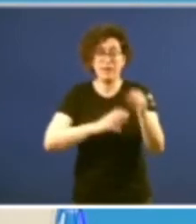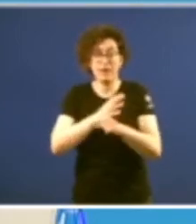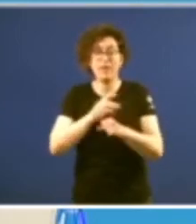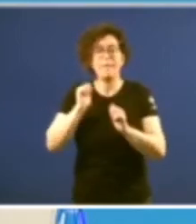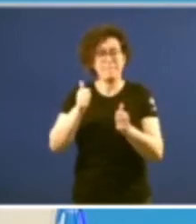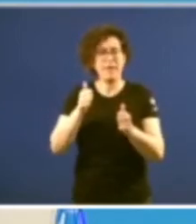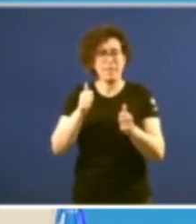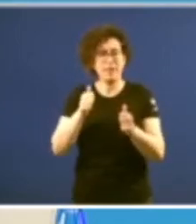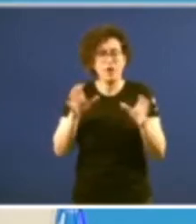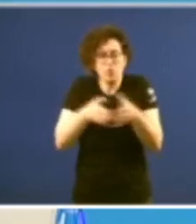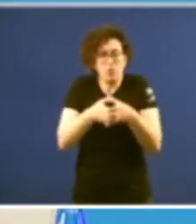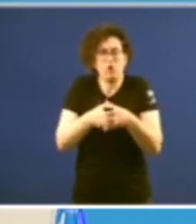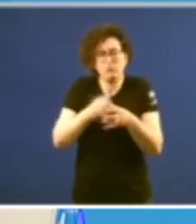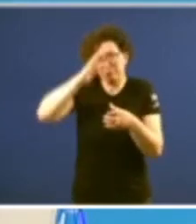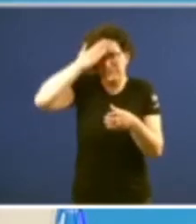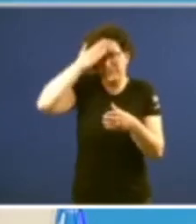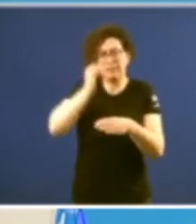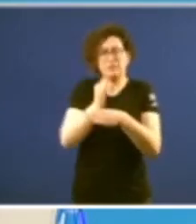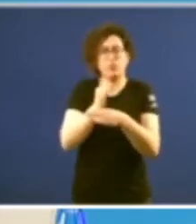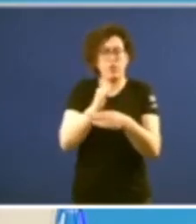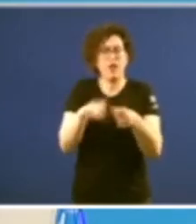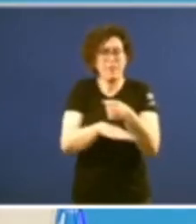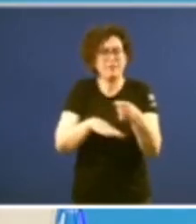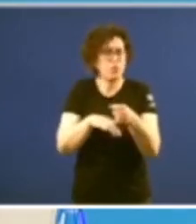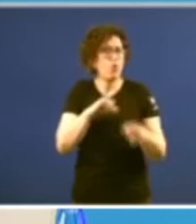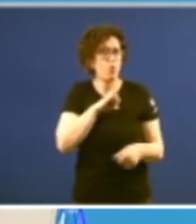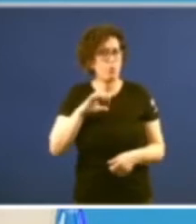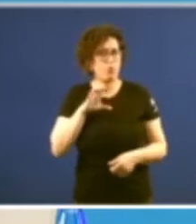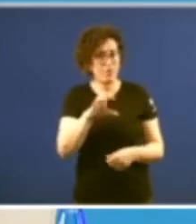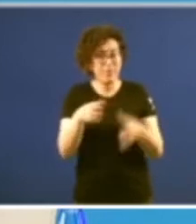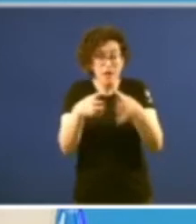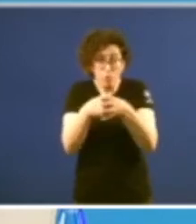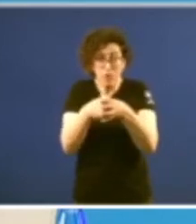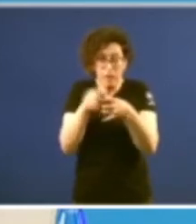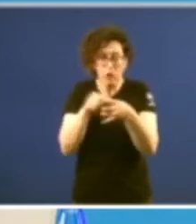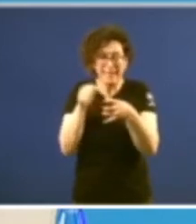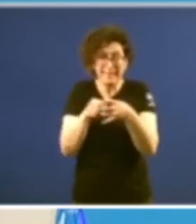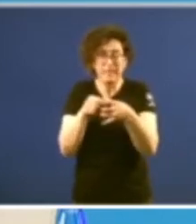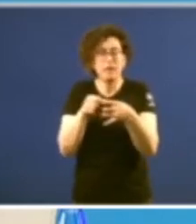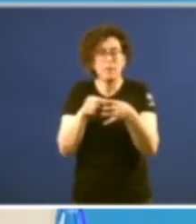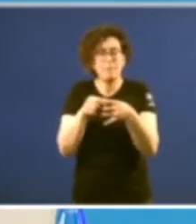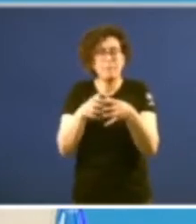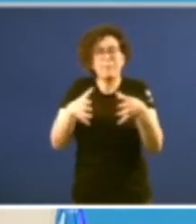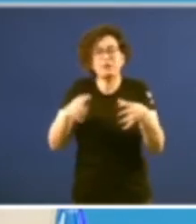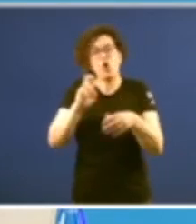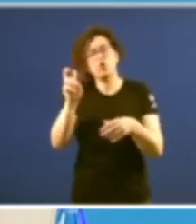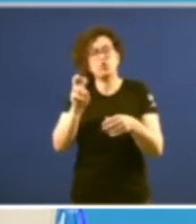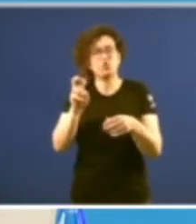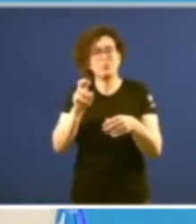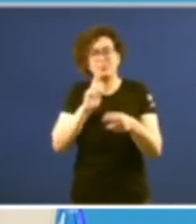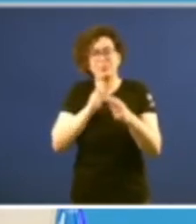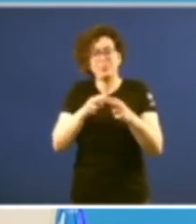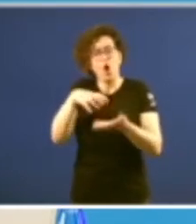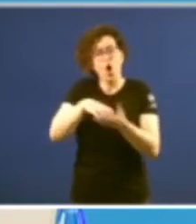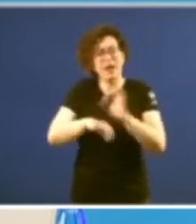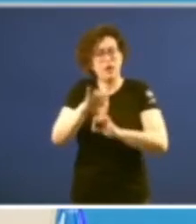institucional básico da comunidade autónoma e en torno a ele se van creando se van generando outros órganos auxiliares que van a